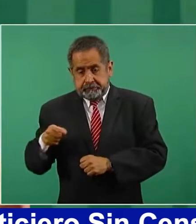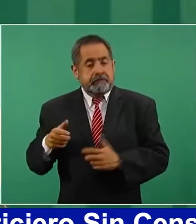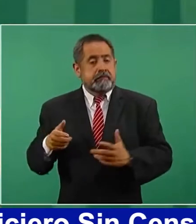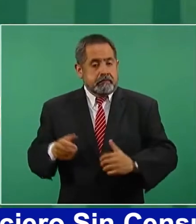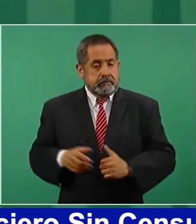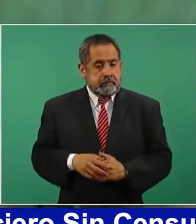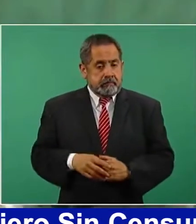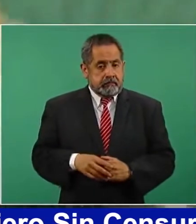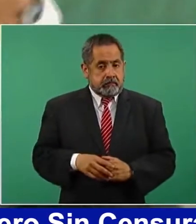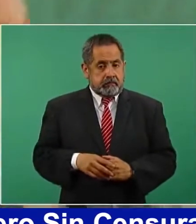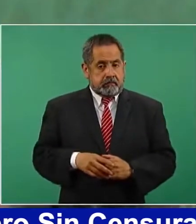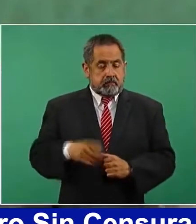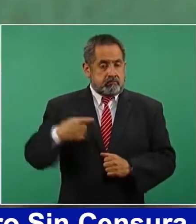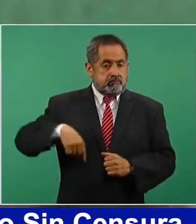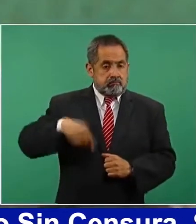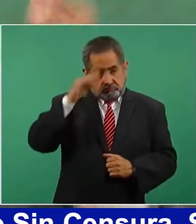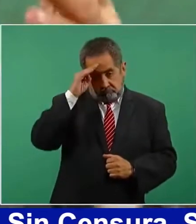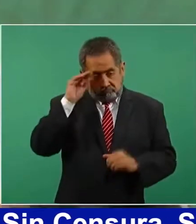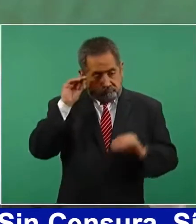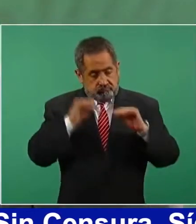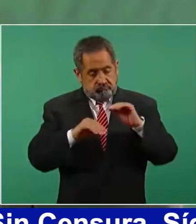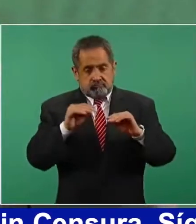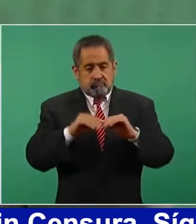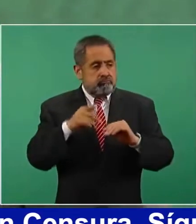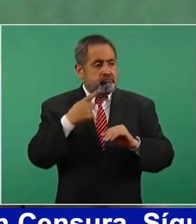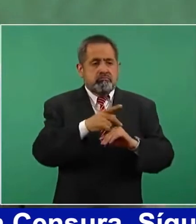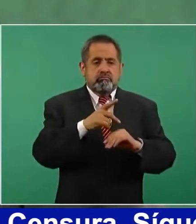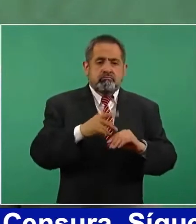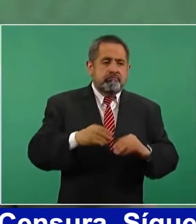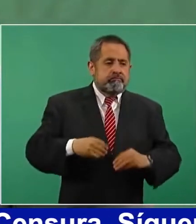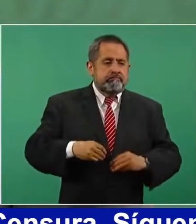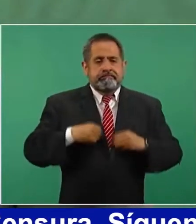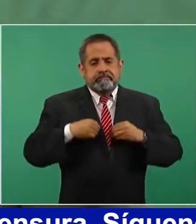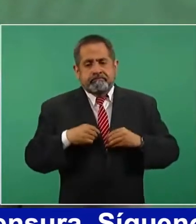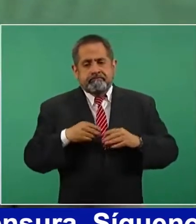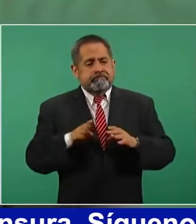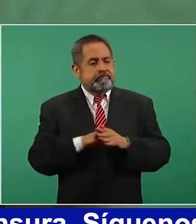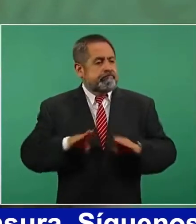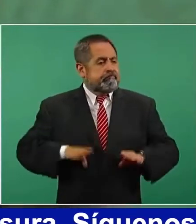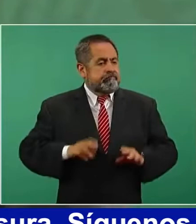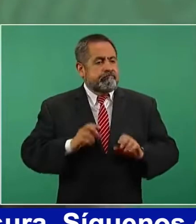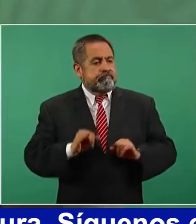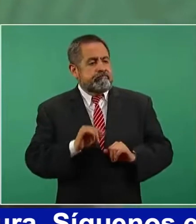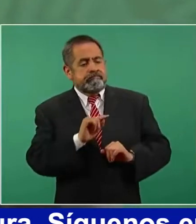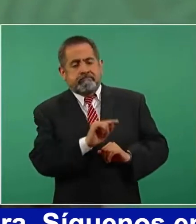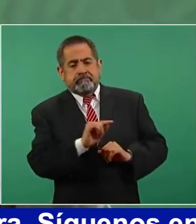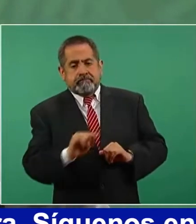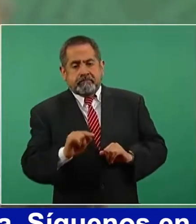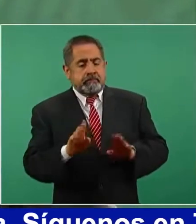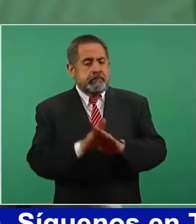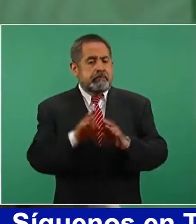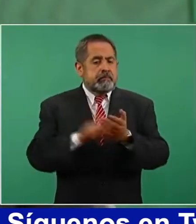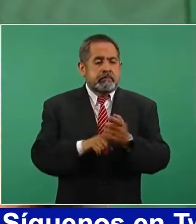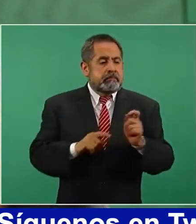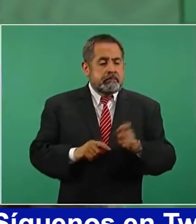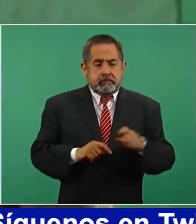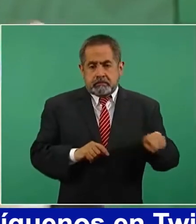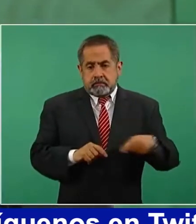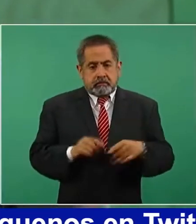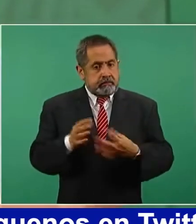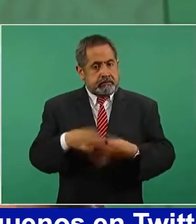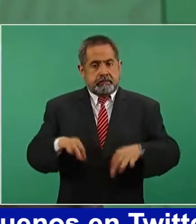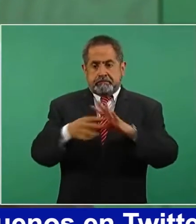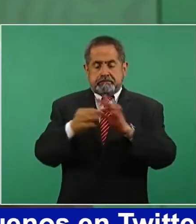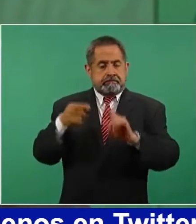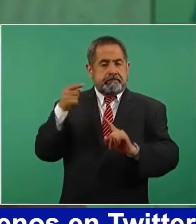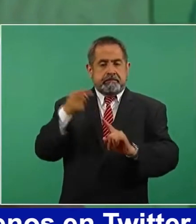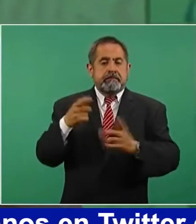donde impusieron un modelo de vida, un estilo de vida donde lo fundamental